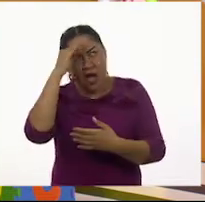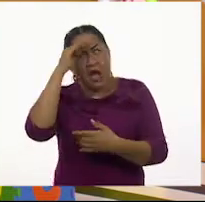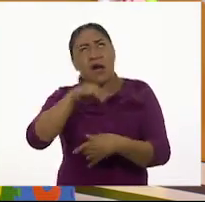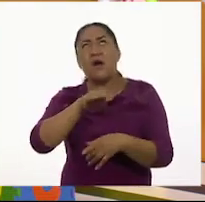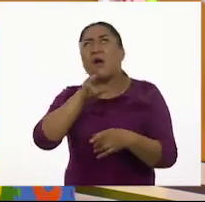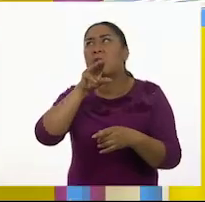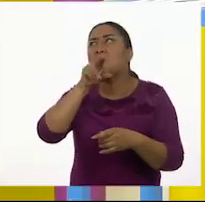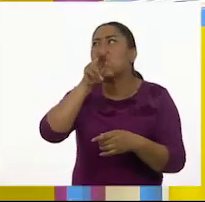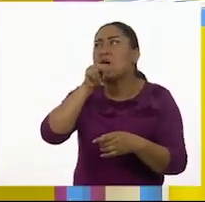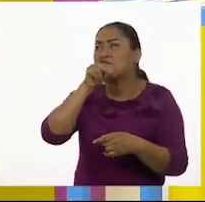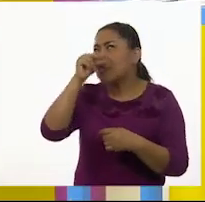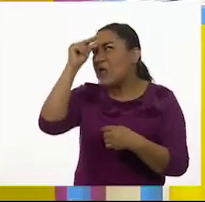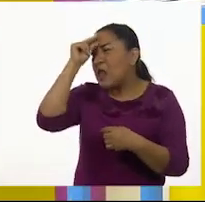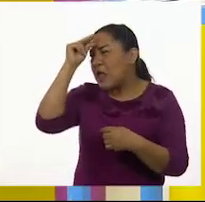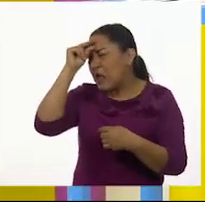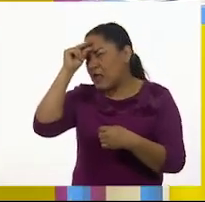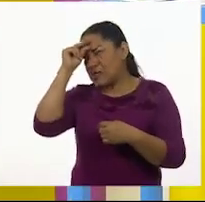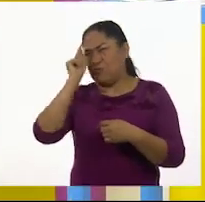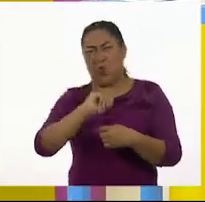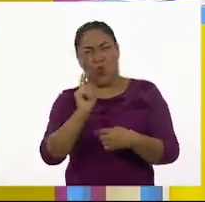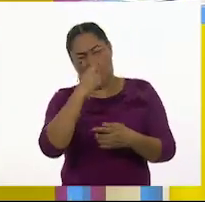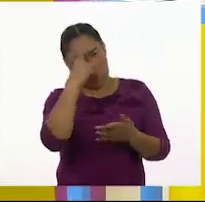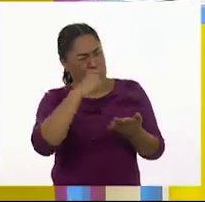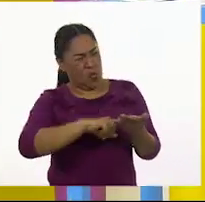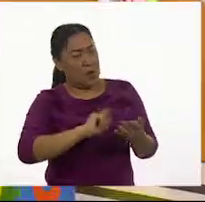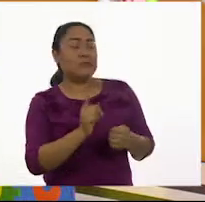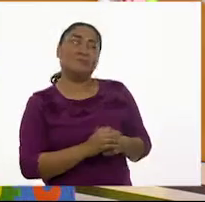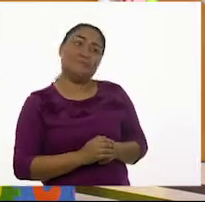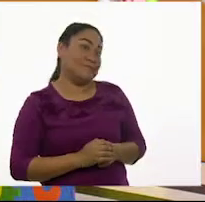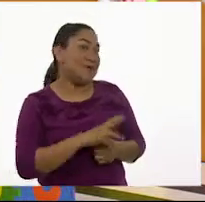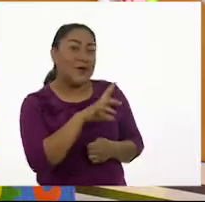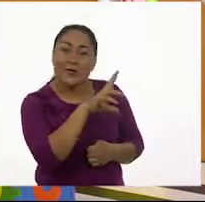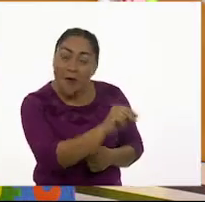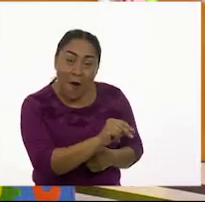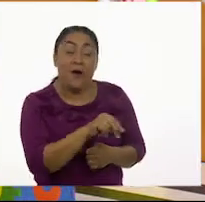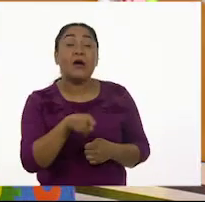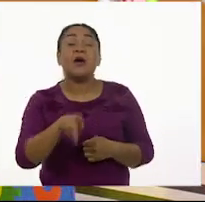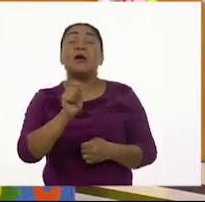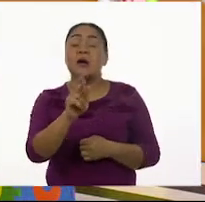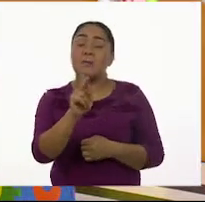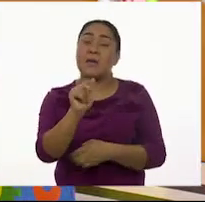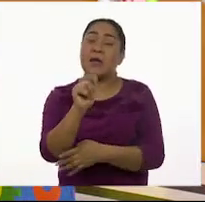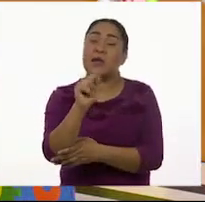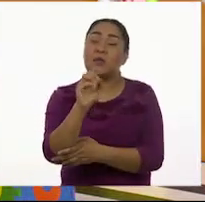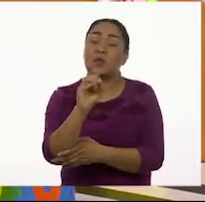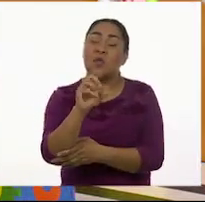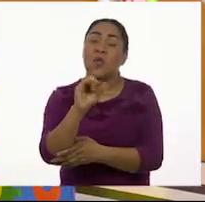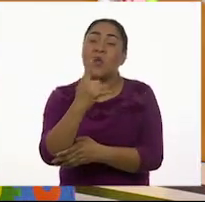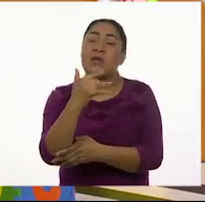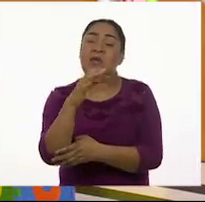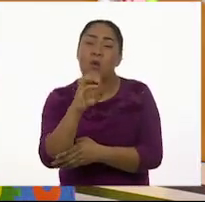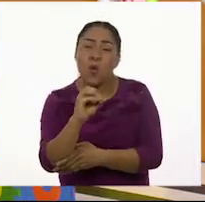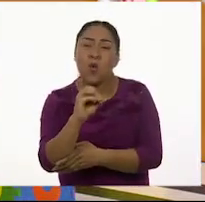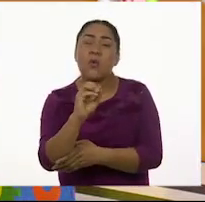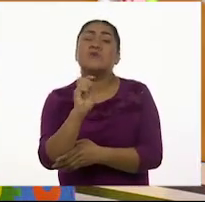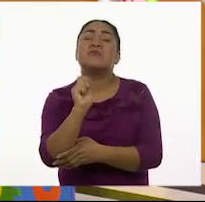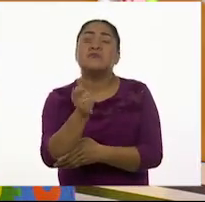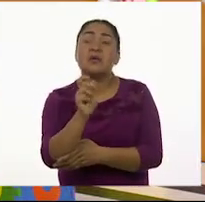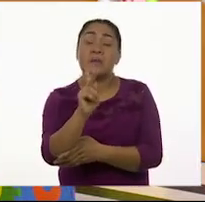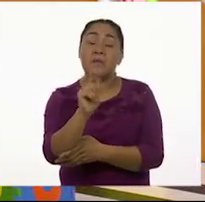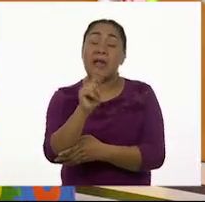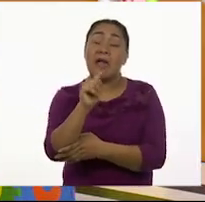no, no creo que sea un pato muy inteligente. Pero no. La palabra patológico viene de patos, que es dolor o enfermedad.